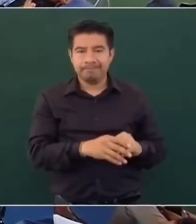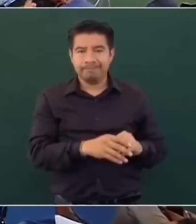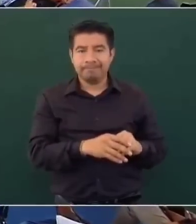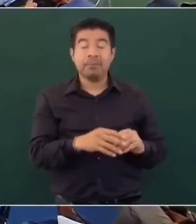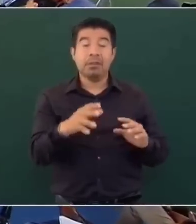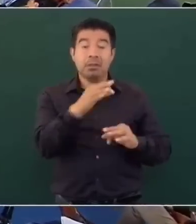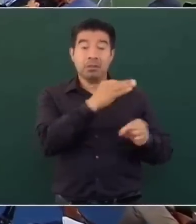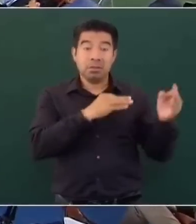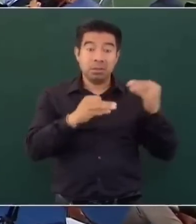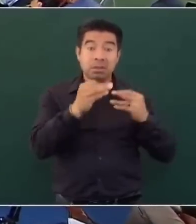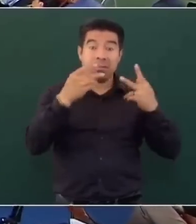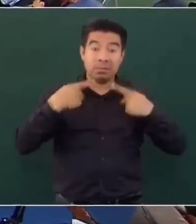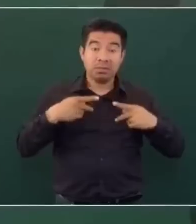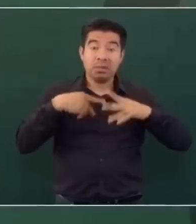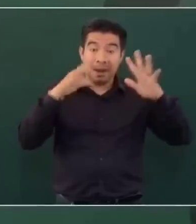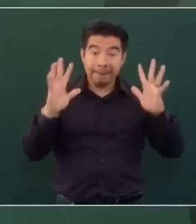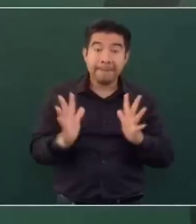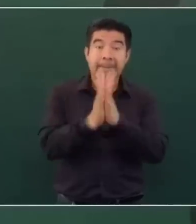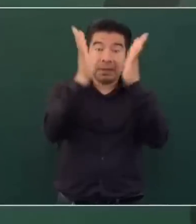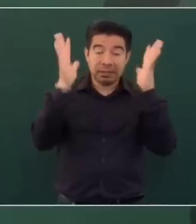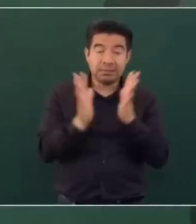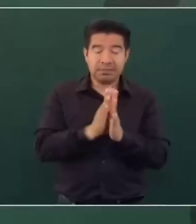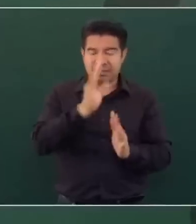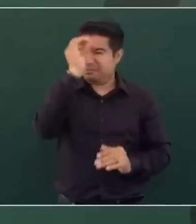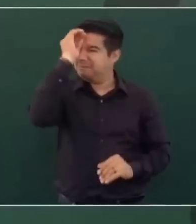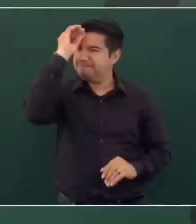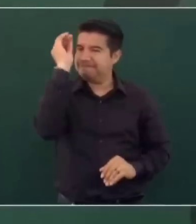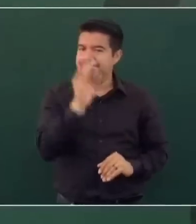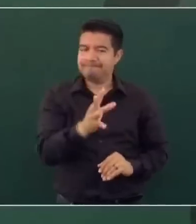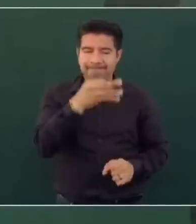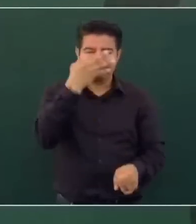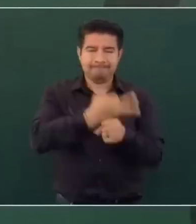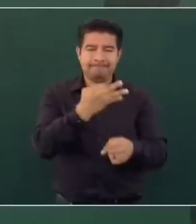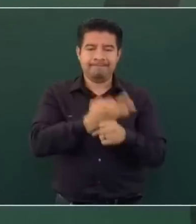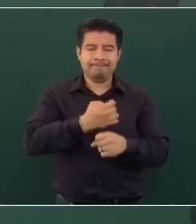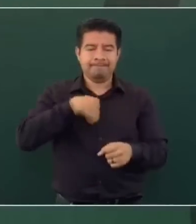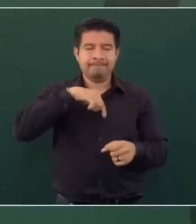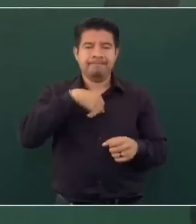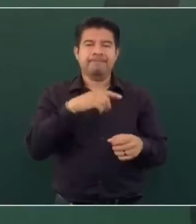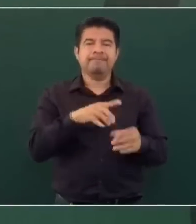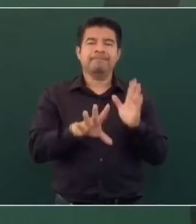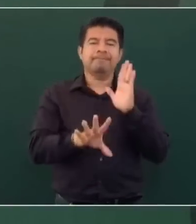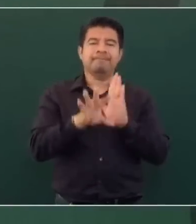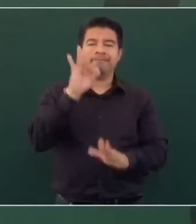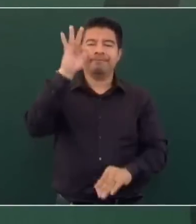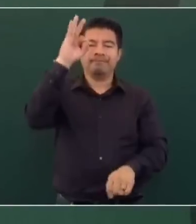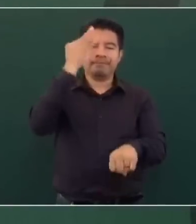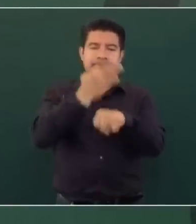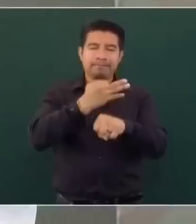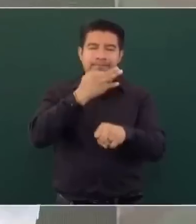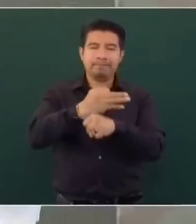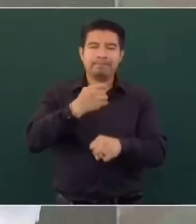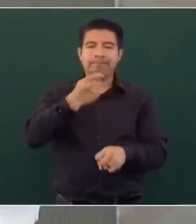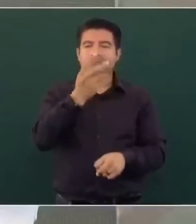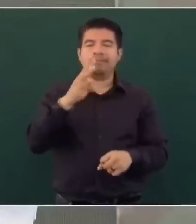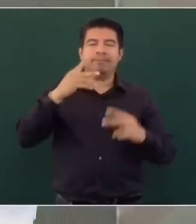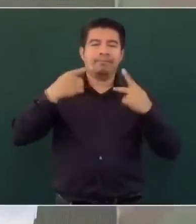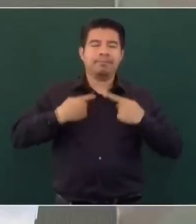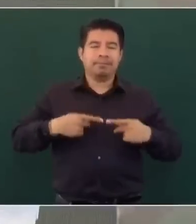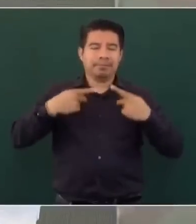asunto de todos y que estamos viviendo un momento estelar en ese sentido, porque la gente está muy consciente,